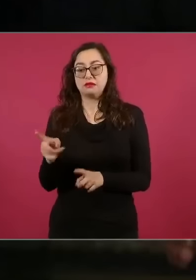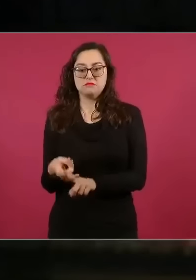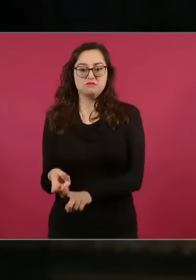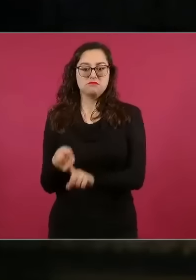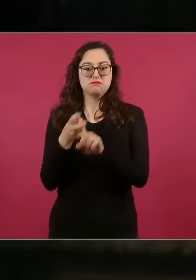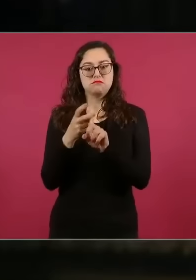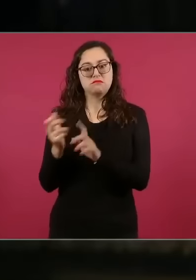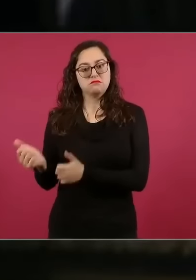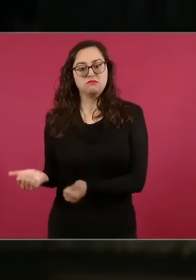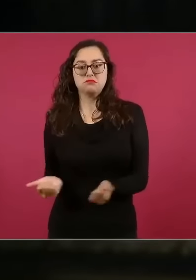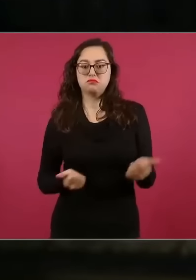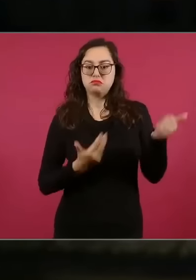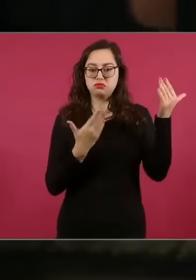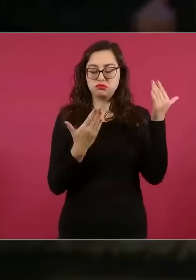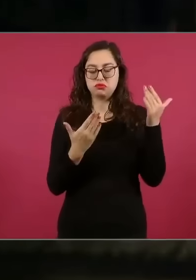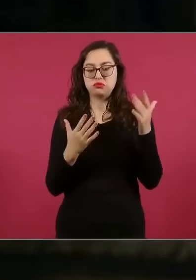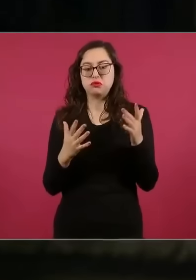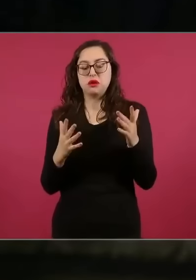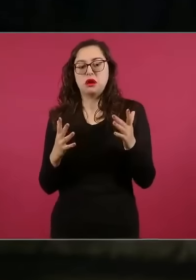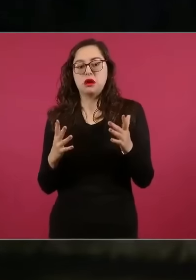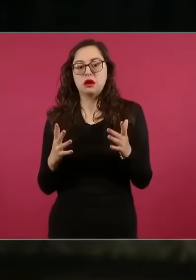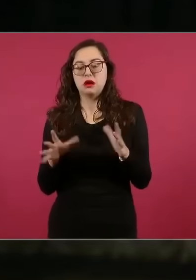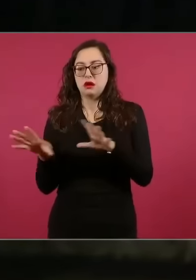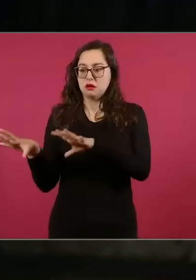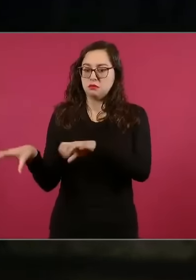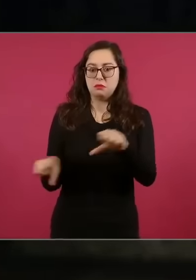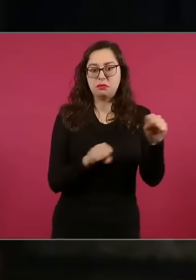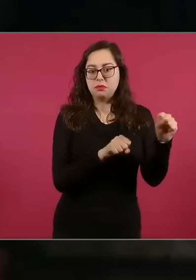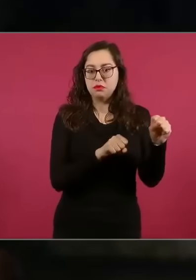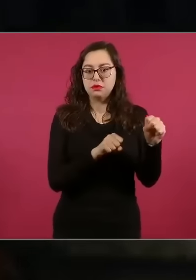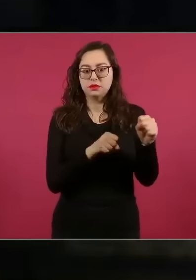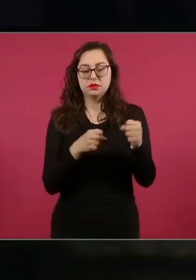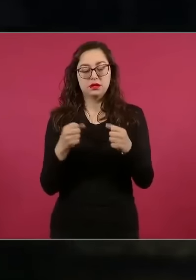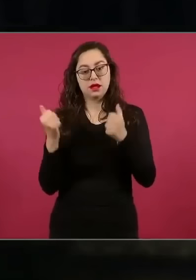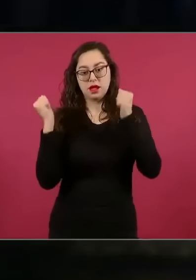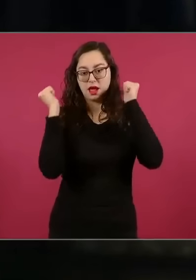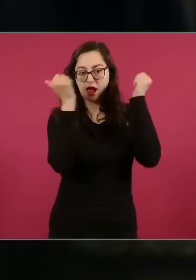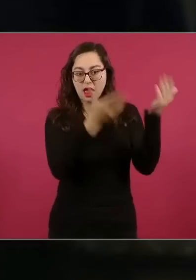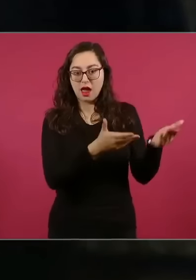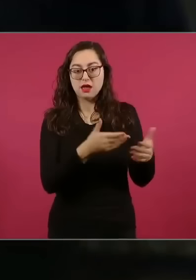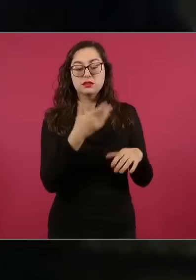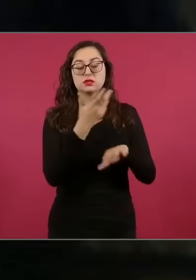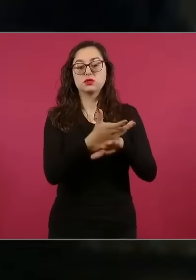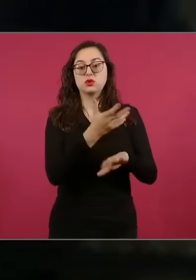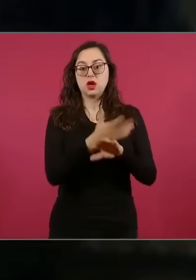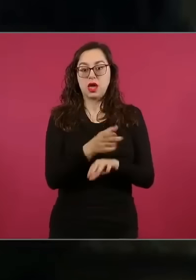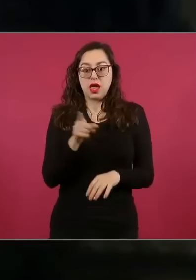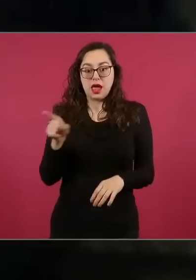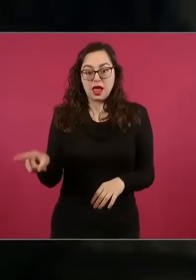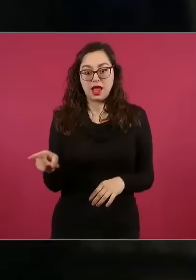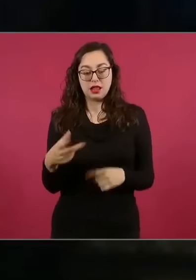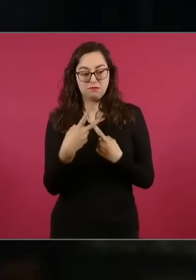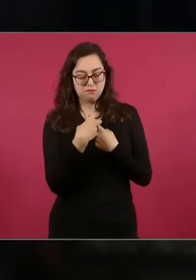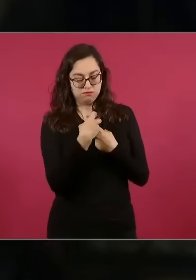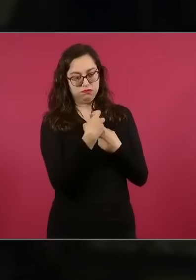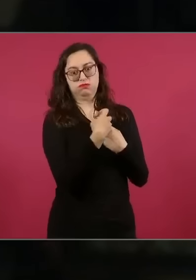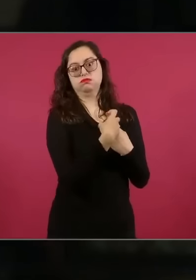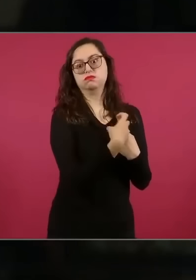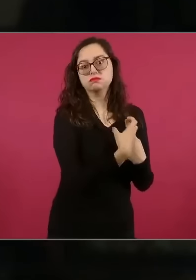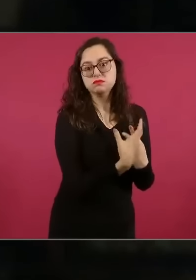secuestrado en suelo mexicano para llevar, para llevarlo a Estados Unidos en contra de su propia voluntad.